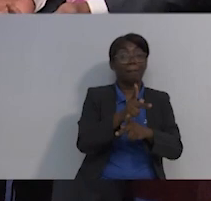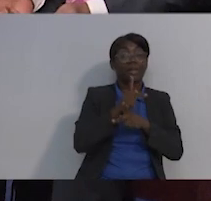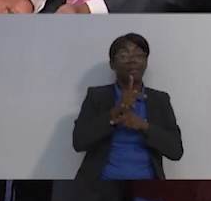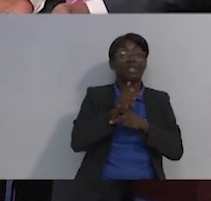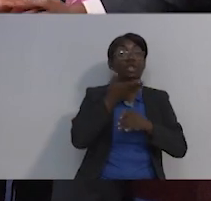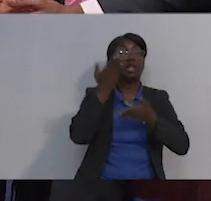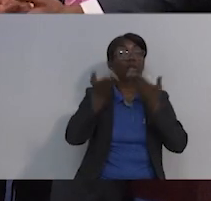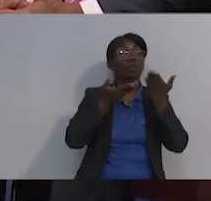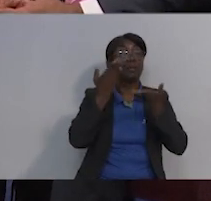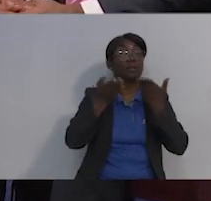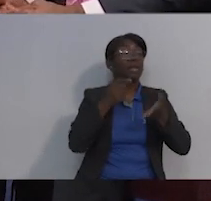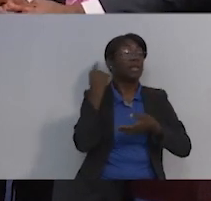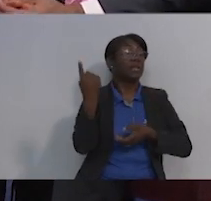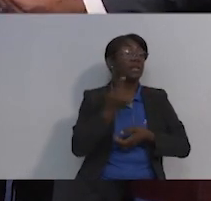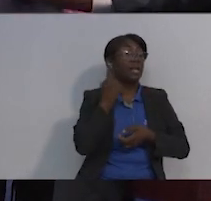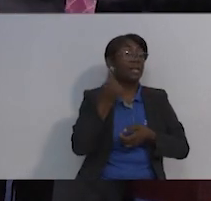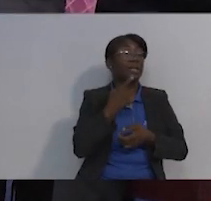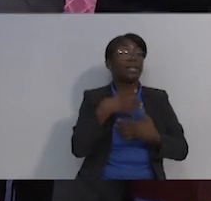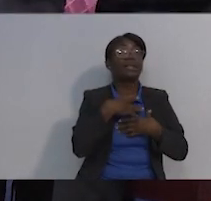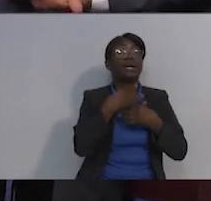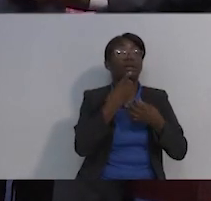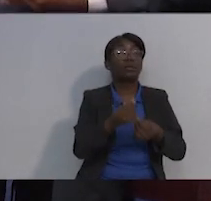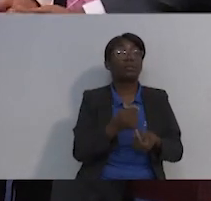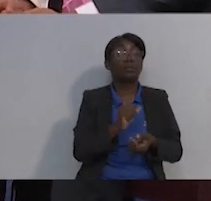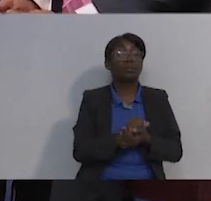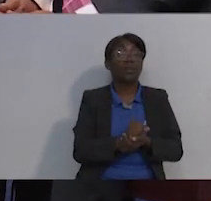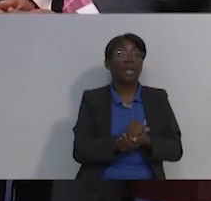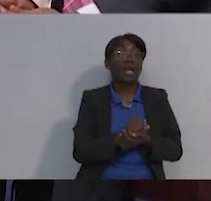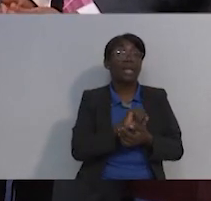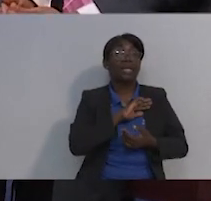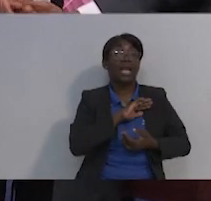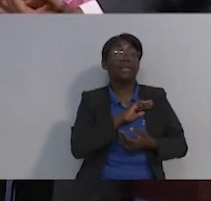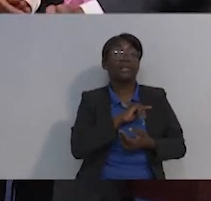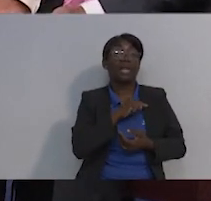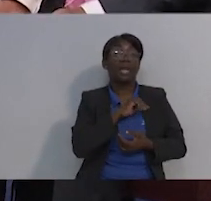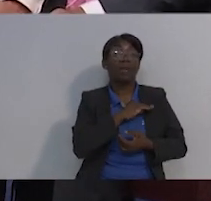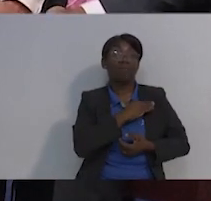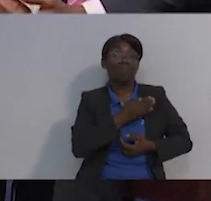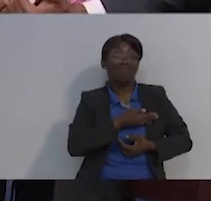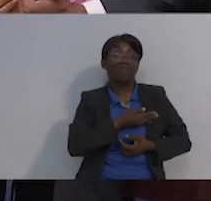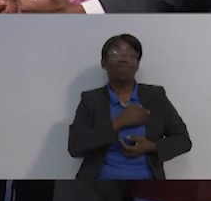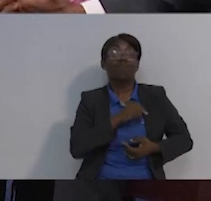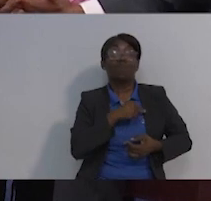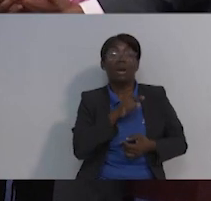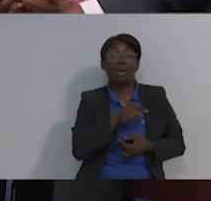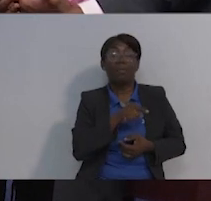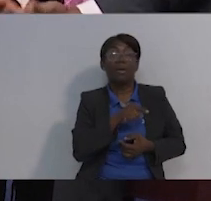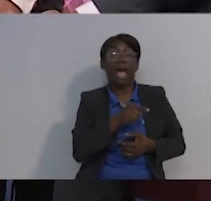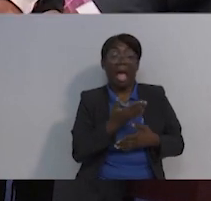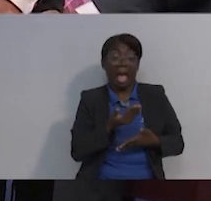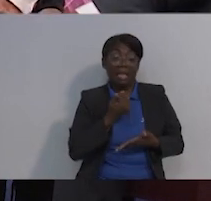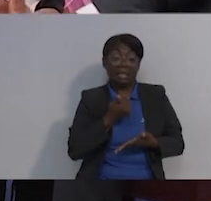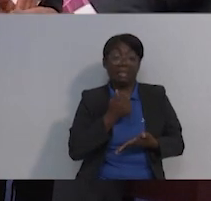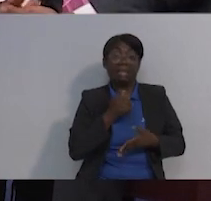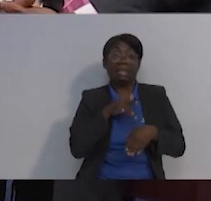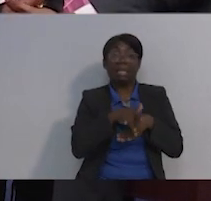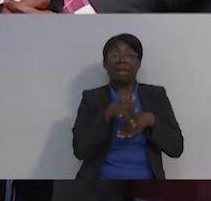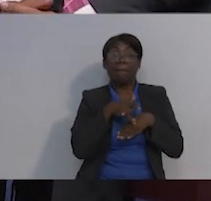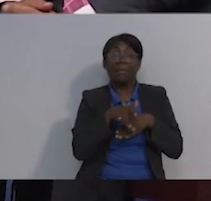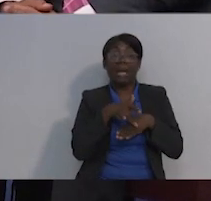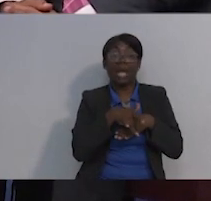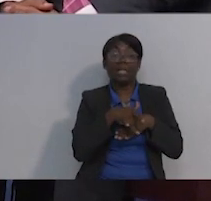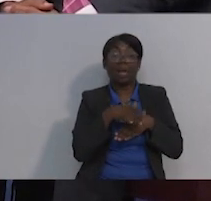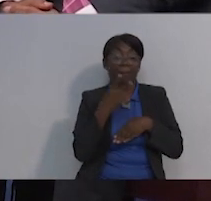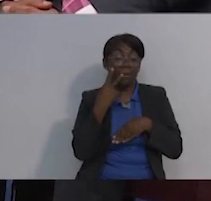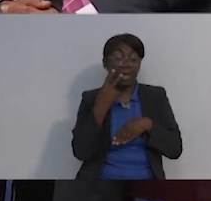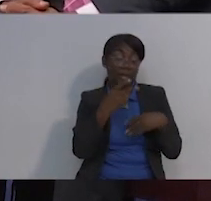la detección temprana es lo que ayuda porque eso es lo que de verdad va a dar esperanza, que sea detectado en una etapa